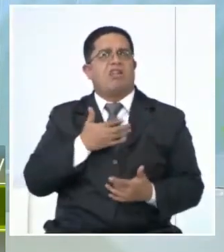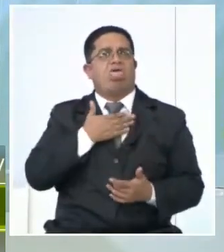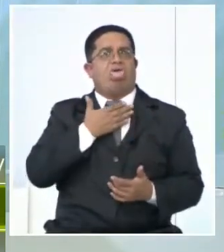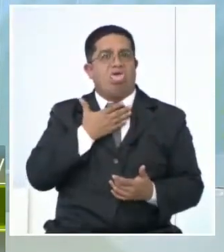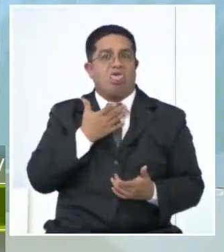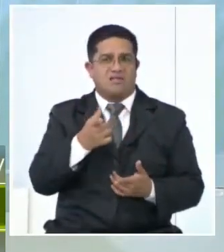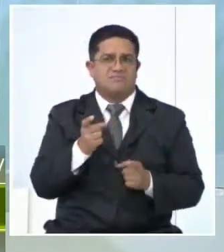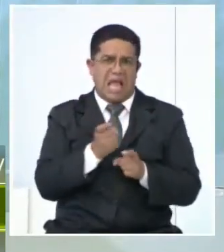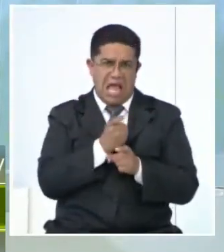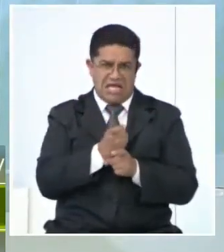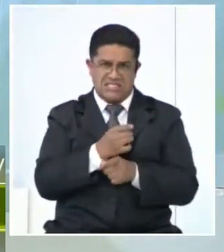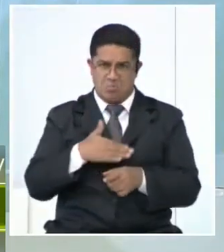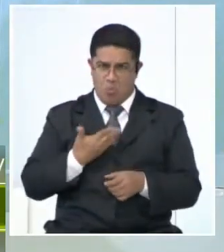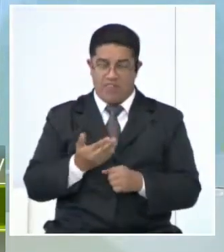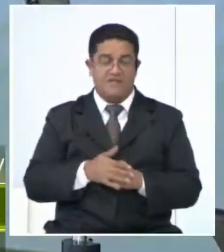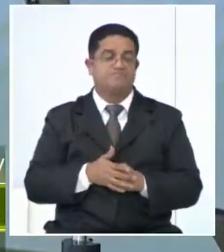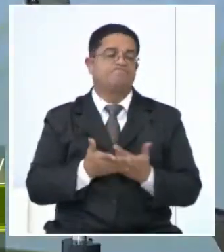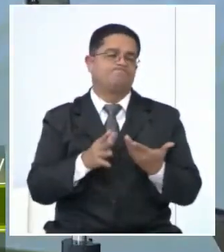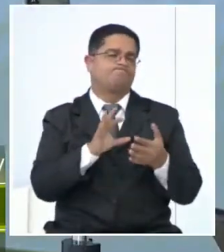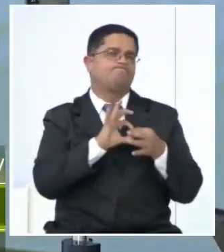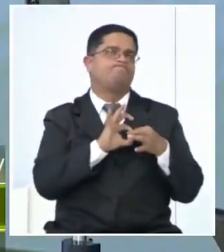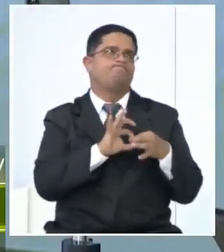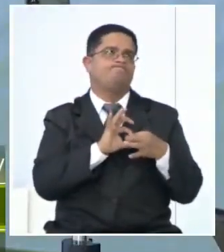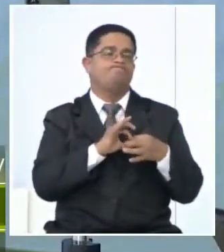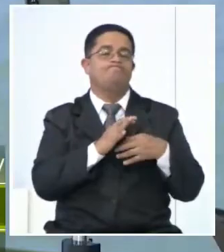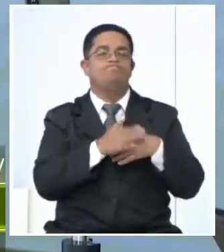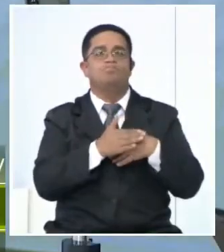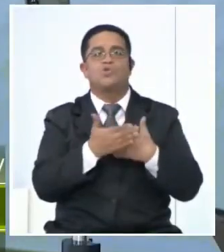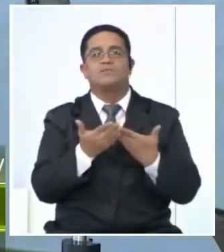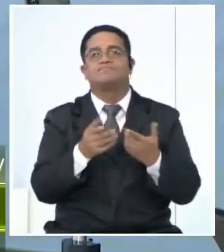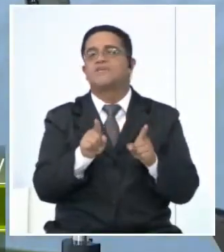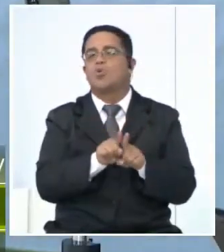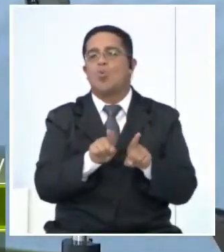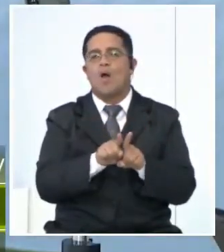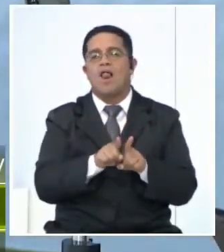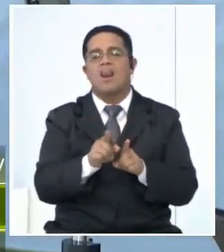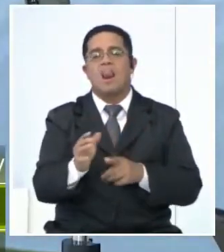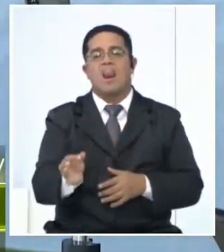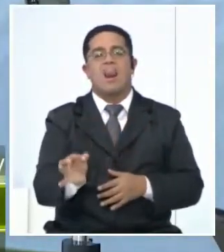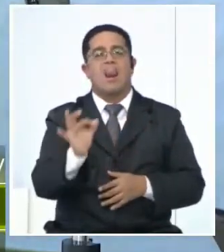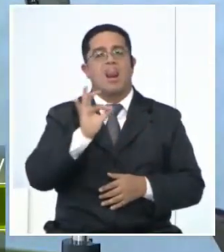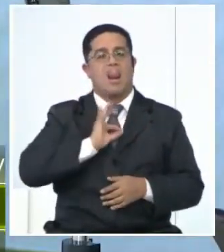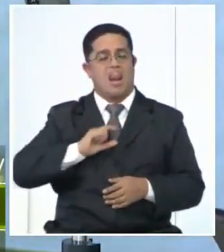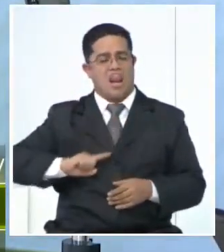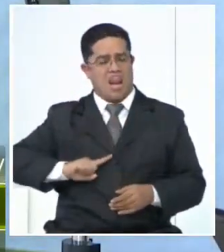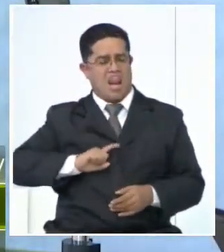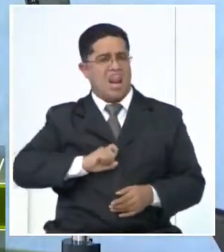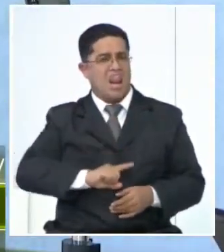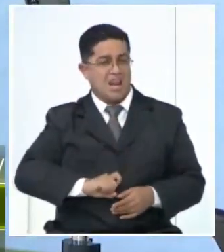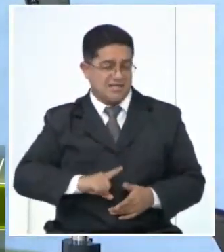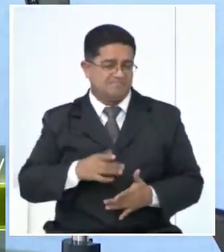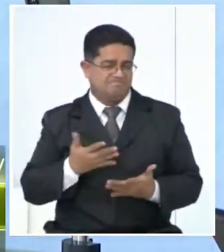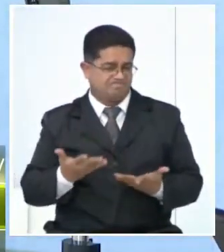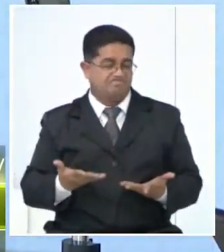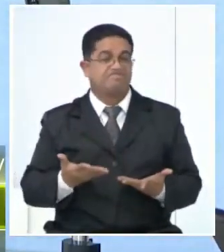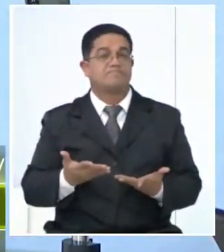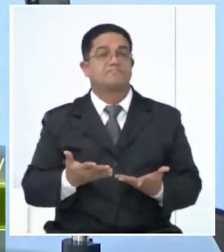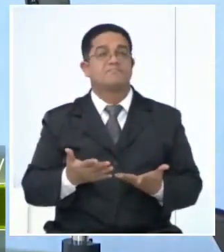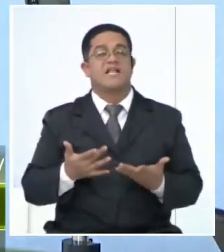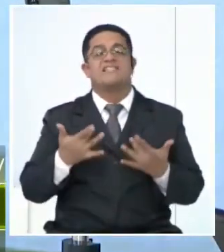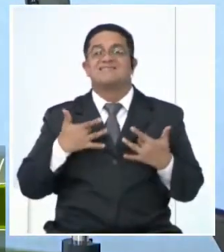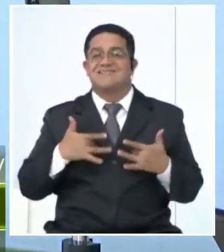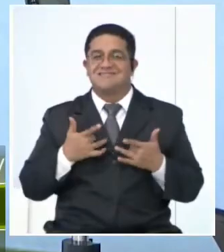cáncer de estómago. La relación bien asociada igualmente que con las infecciones por helicobacter pylori es el hecho de esa